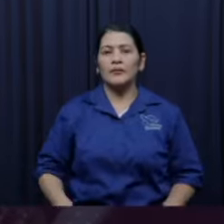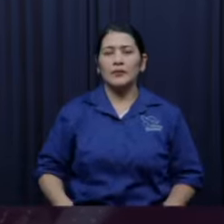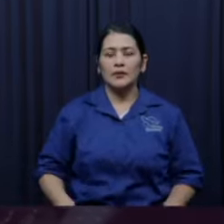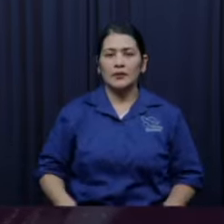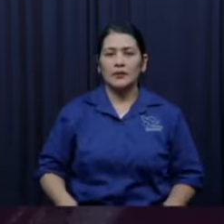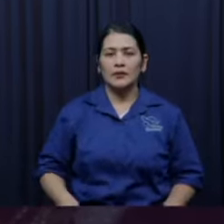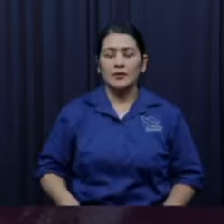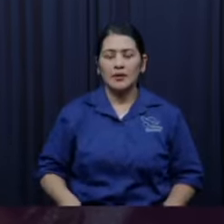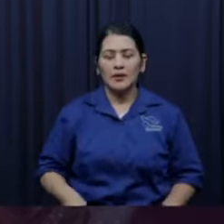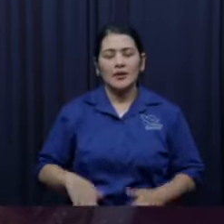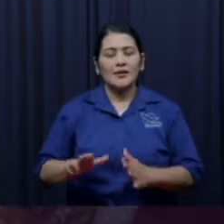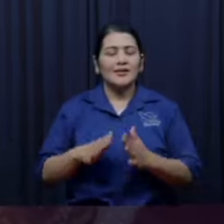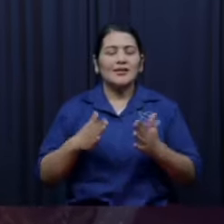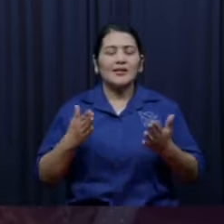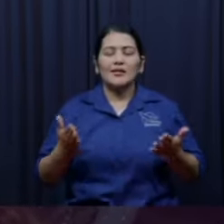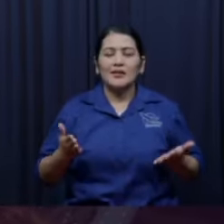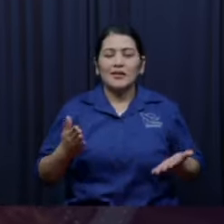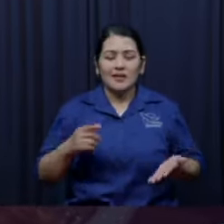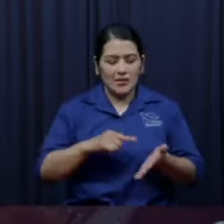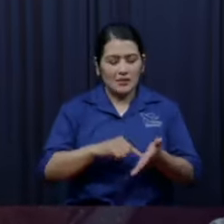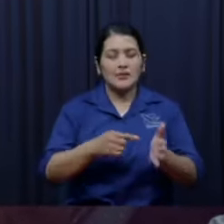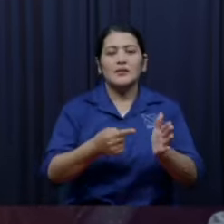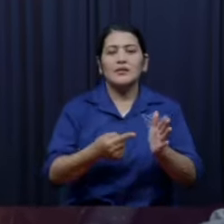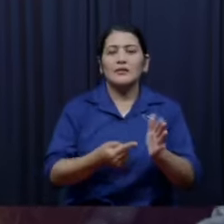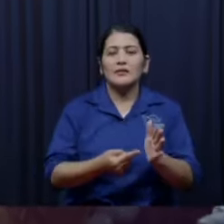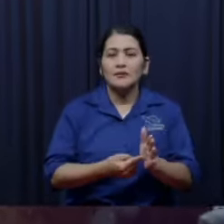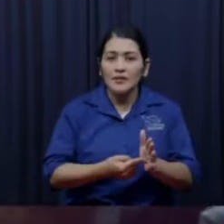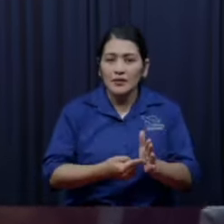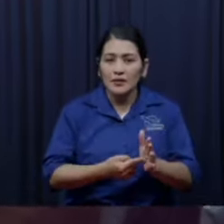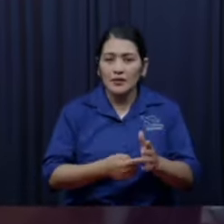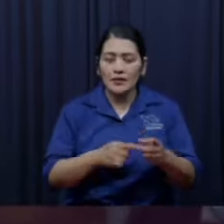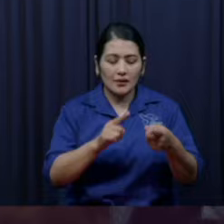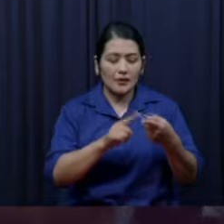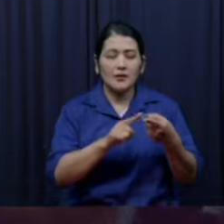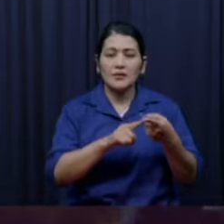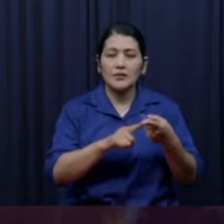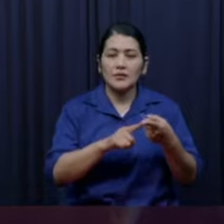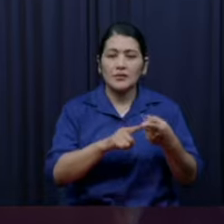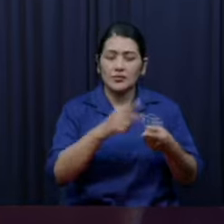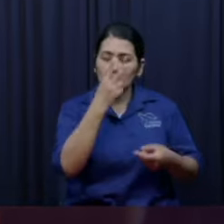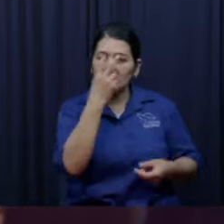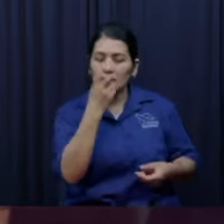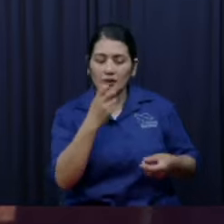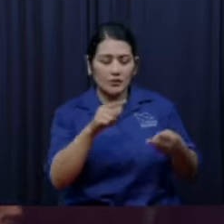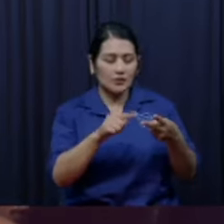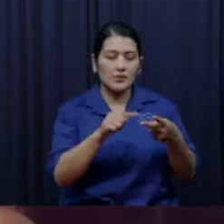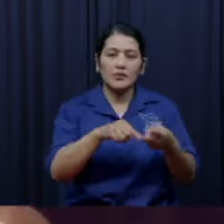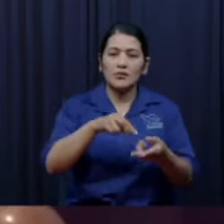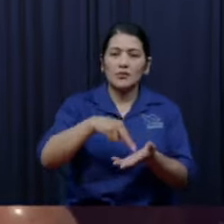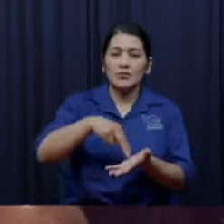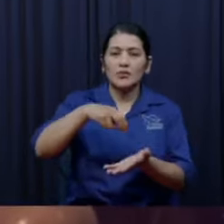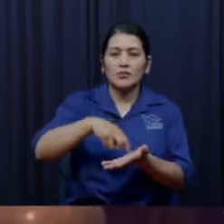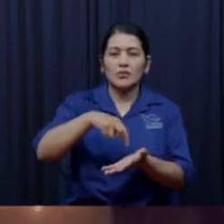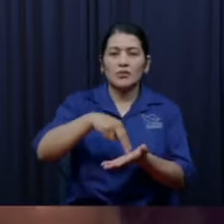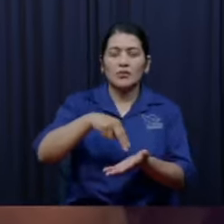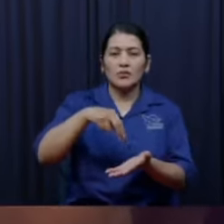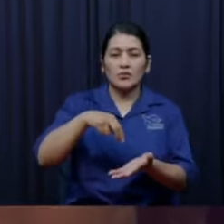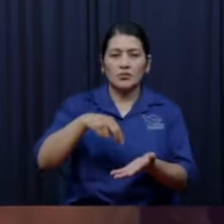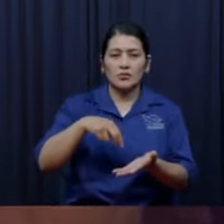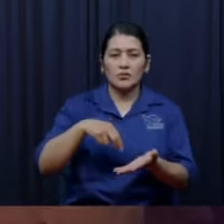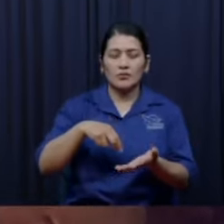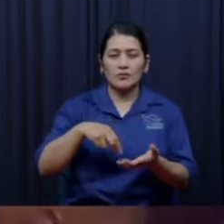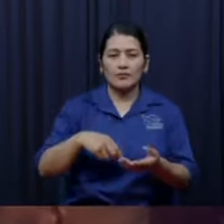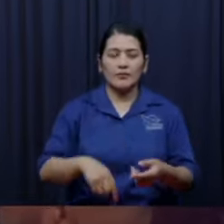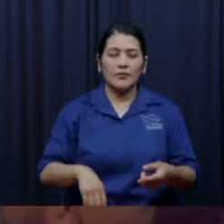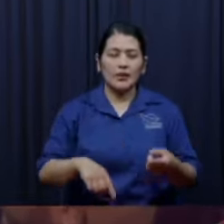me imagino que los sin lentes tienen la unción de Moisés que llegó a los 120 y sus ojos nunca se gloria a